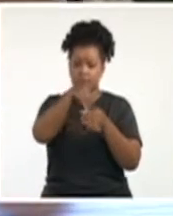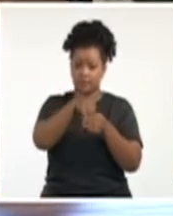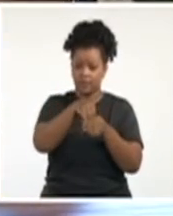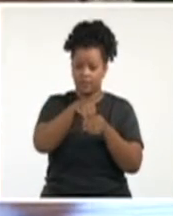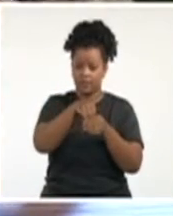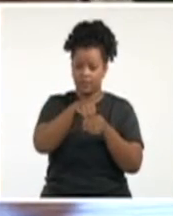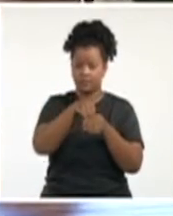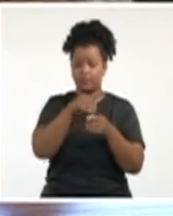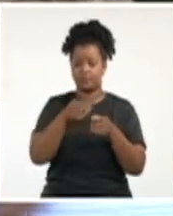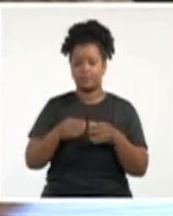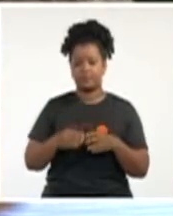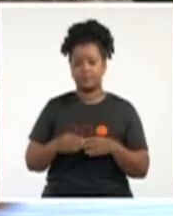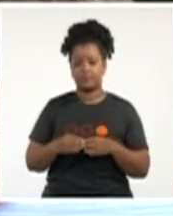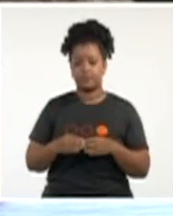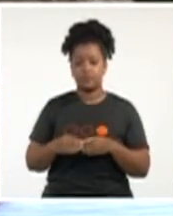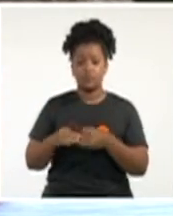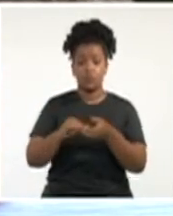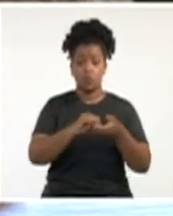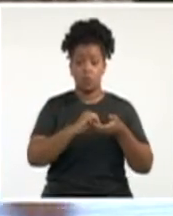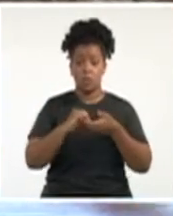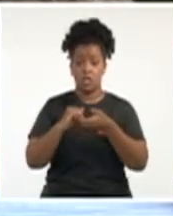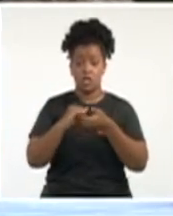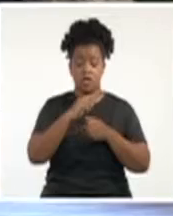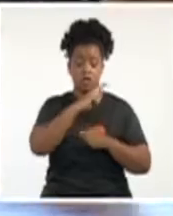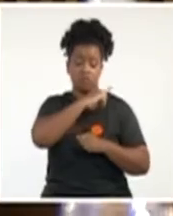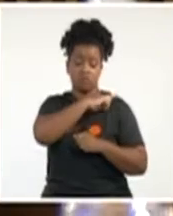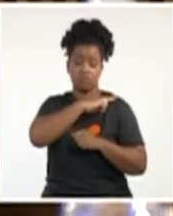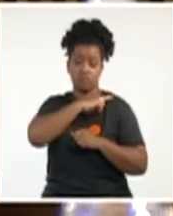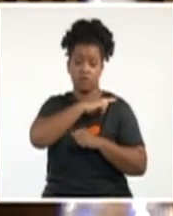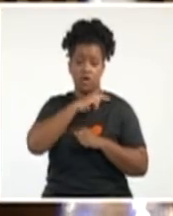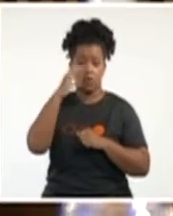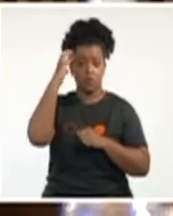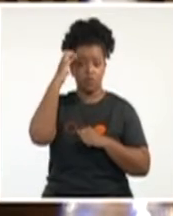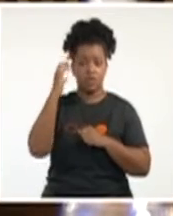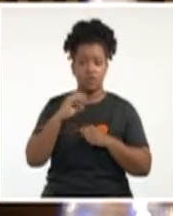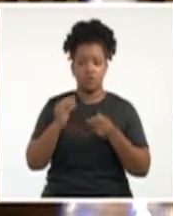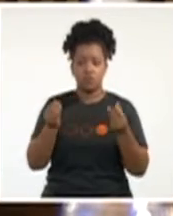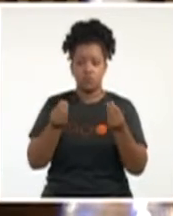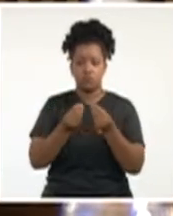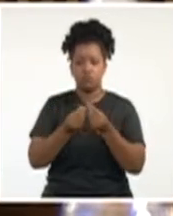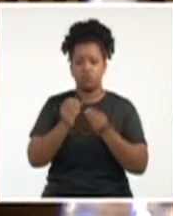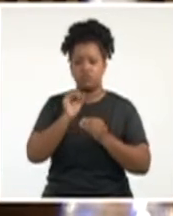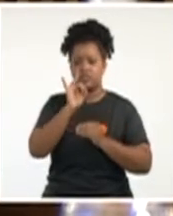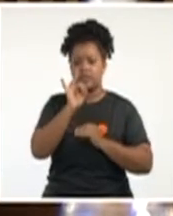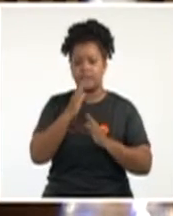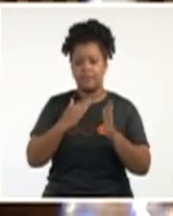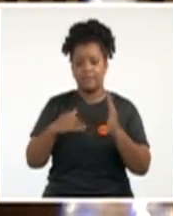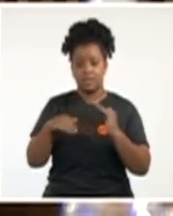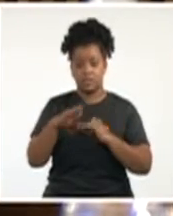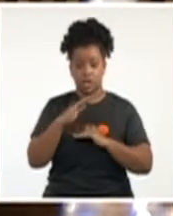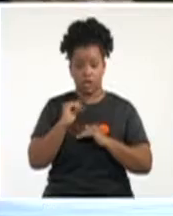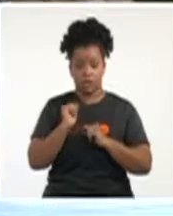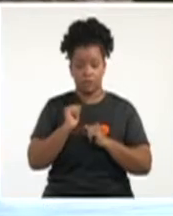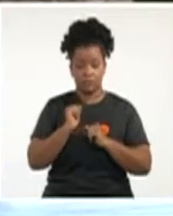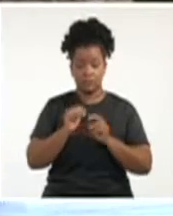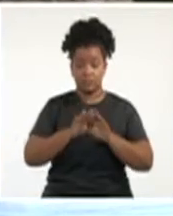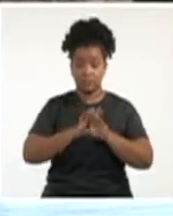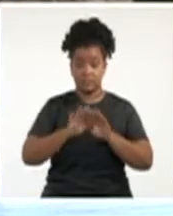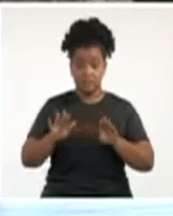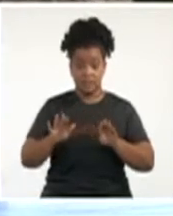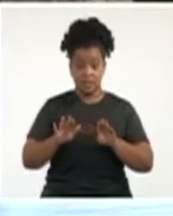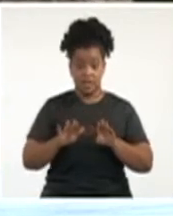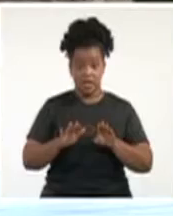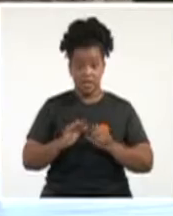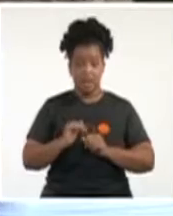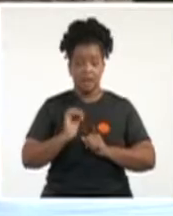por aquí compañeros y funcionarios del gobierno, a lo cual sumamos siete ministerios. Es decir, ya fuimos, como les he